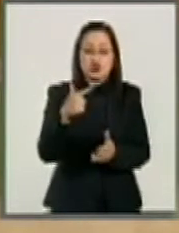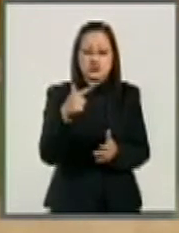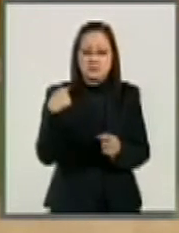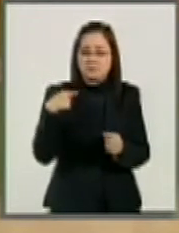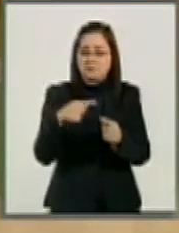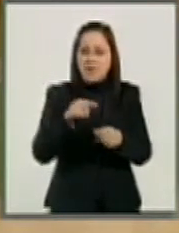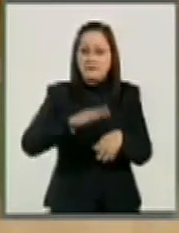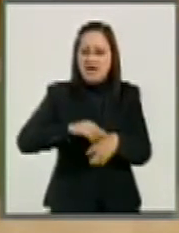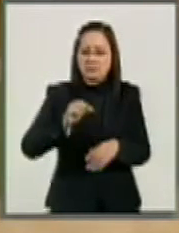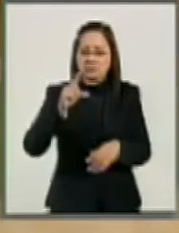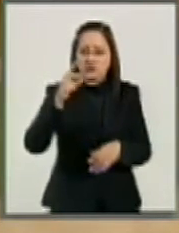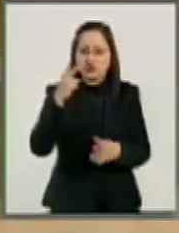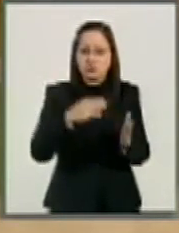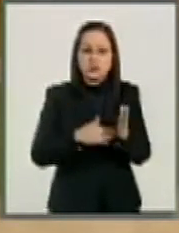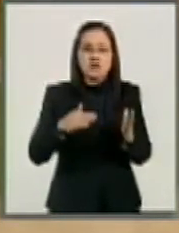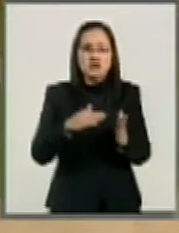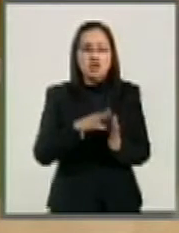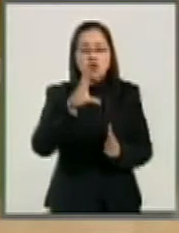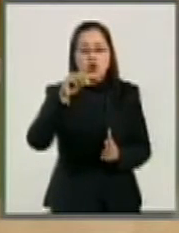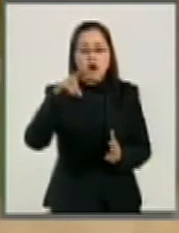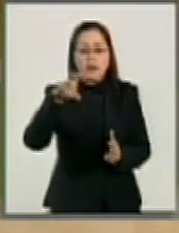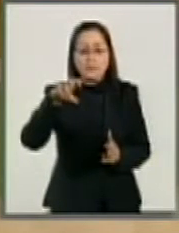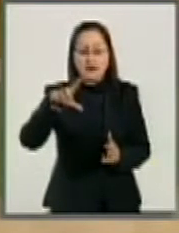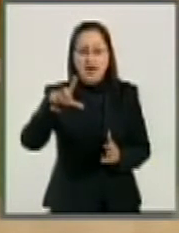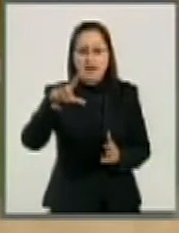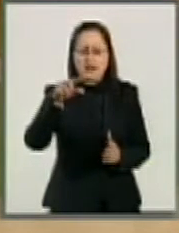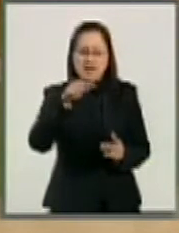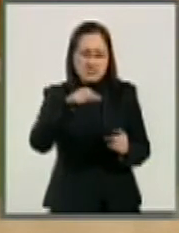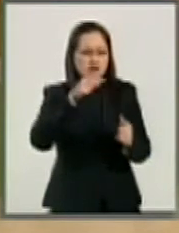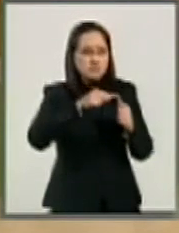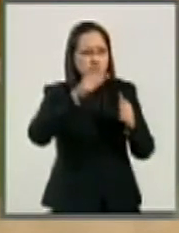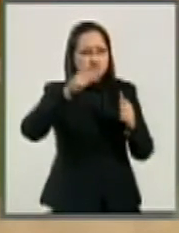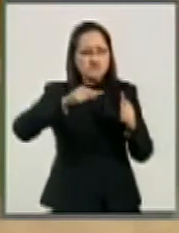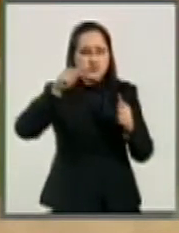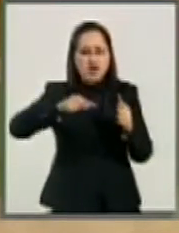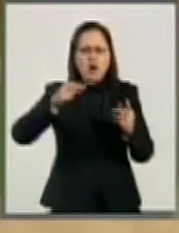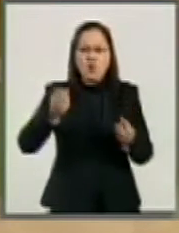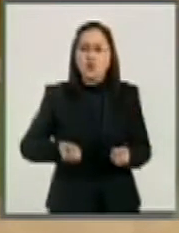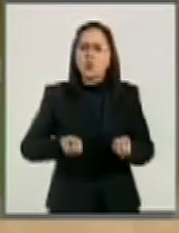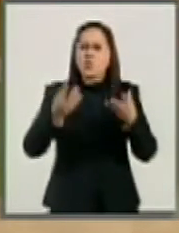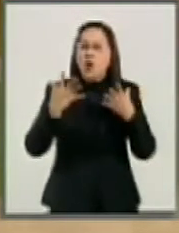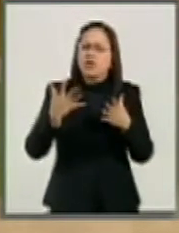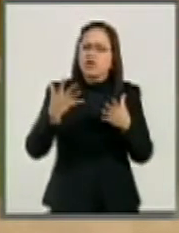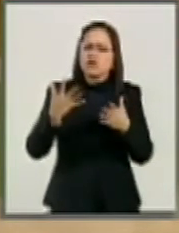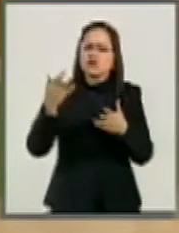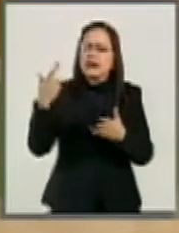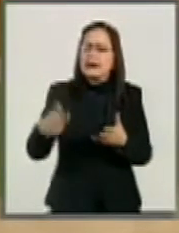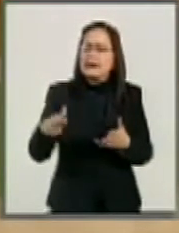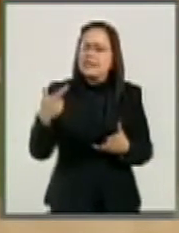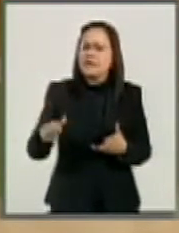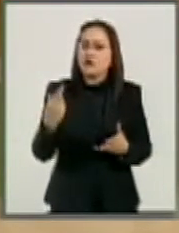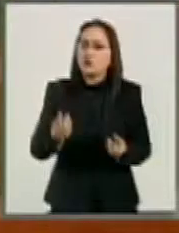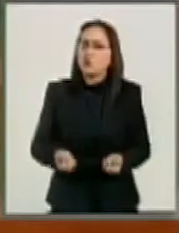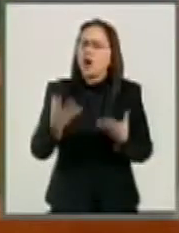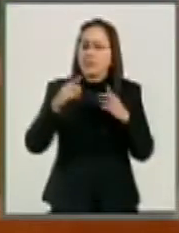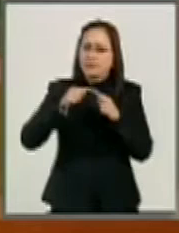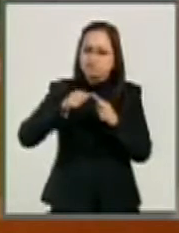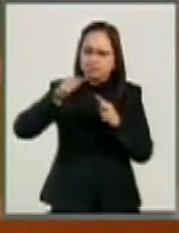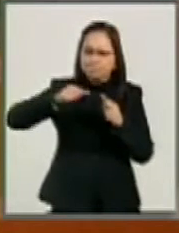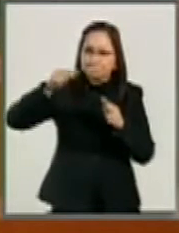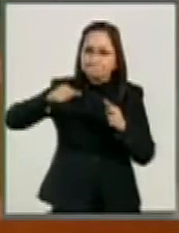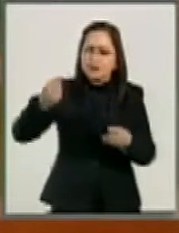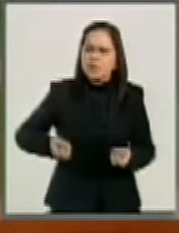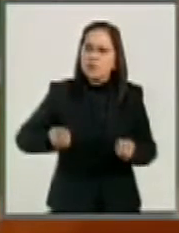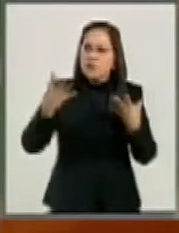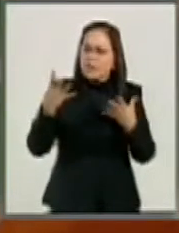CONEVAL no mide a cuánto asciende el crecimiento de los niveles de mayores ingresos, ni tampoco la acumulación